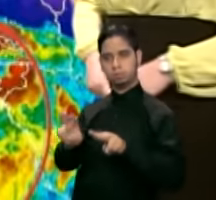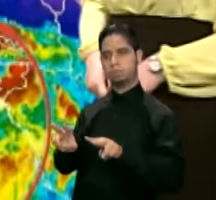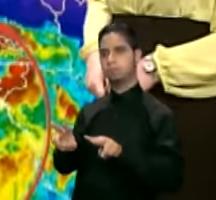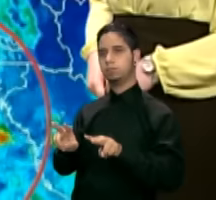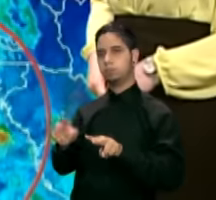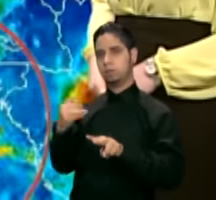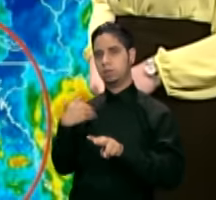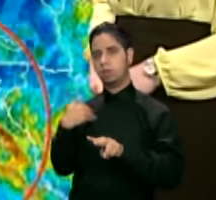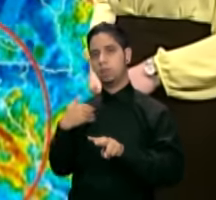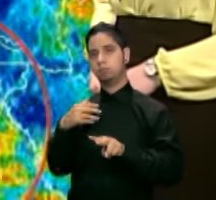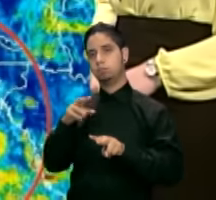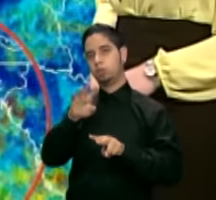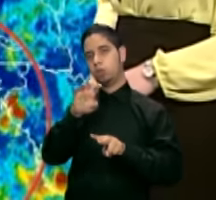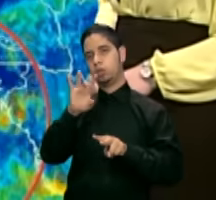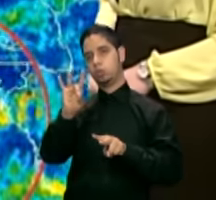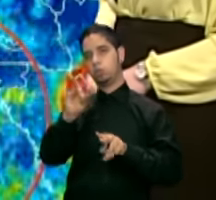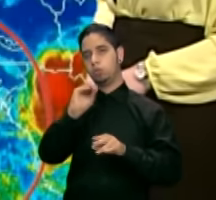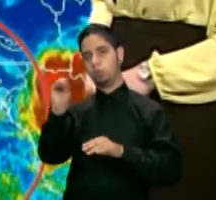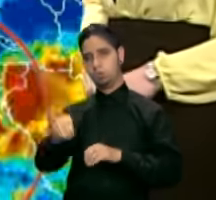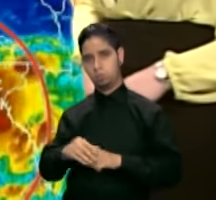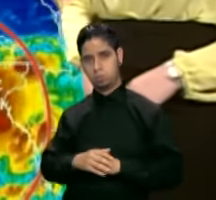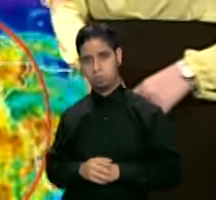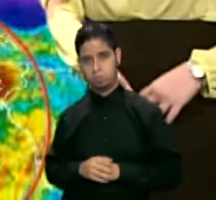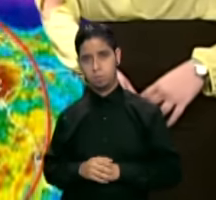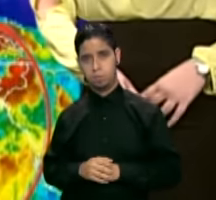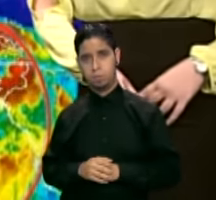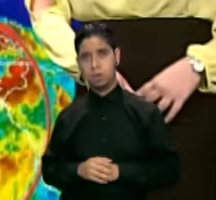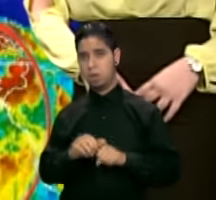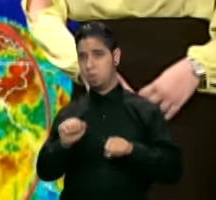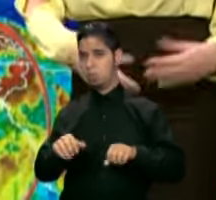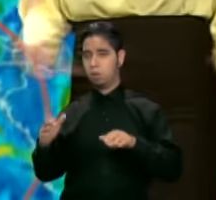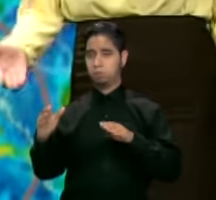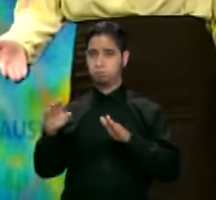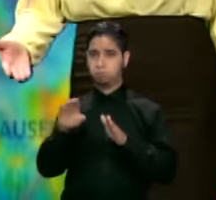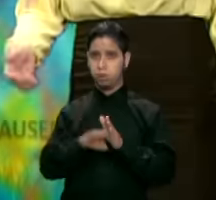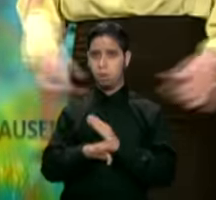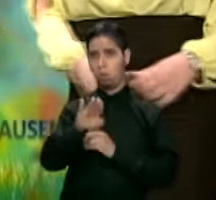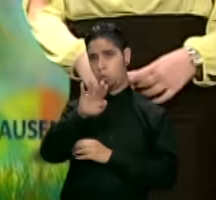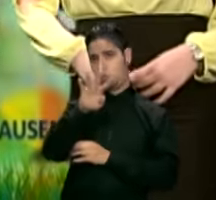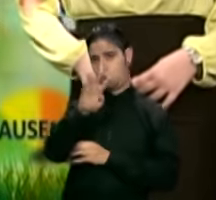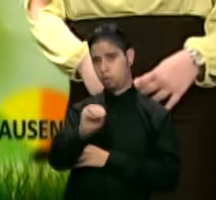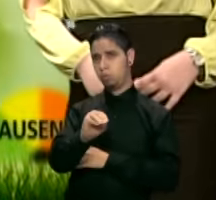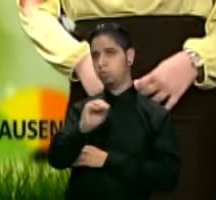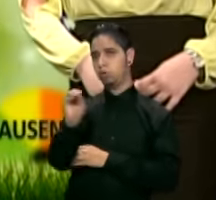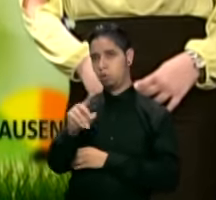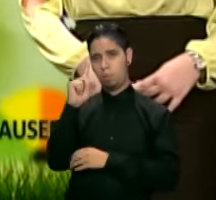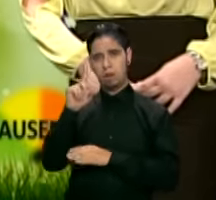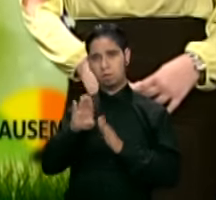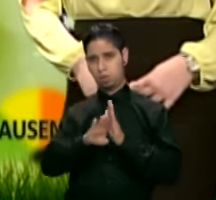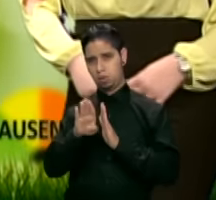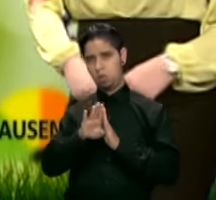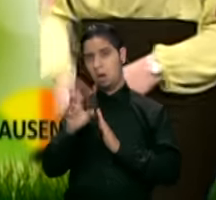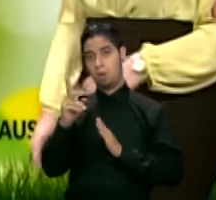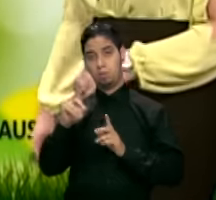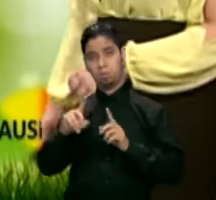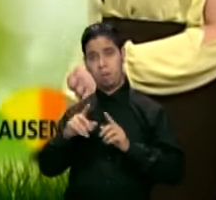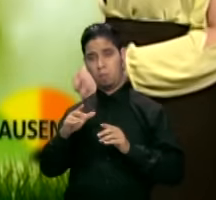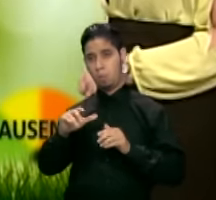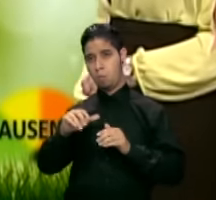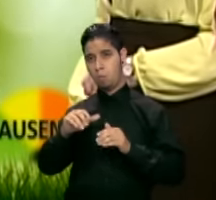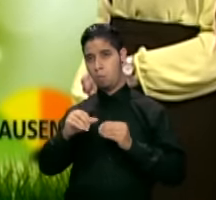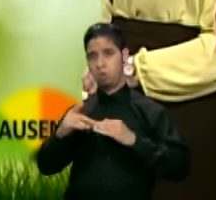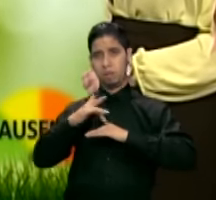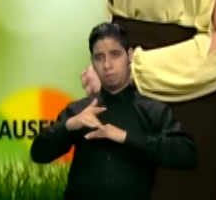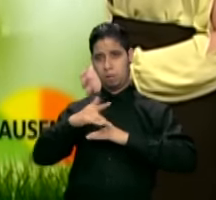48 horas y 40% en los próximos 5 días. Es muy temprano para determinar qué impacto tendrá sobre la